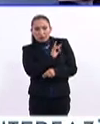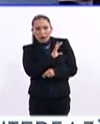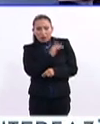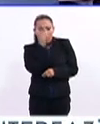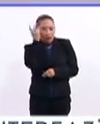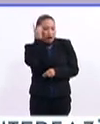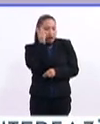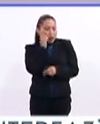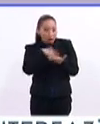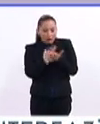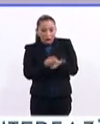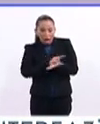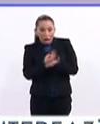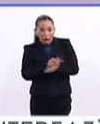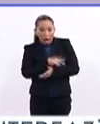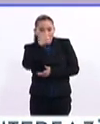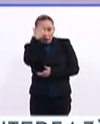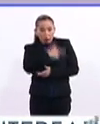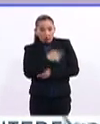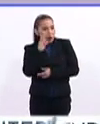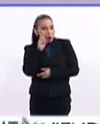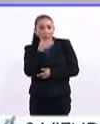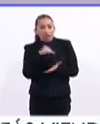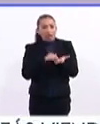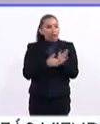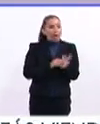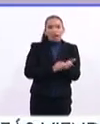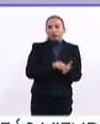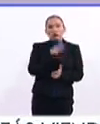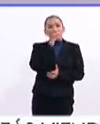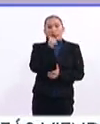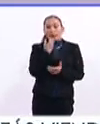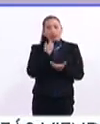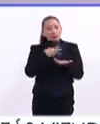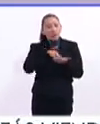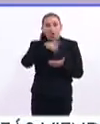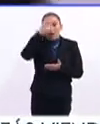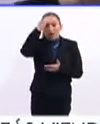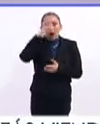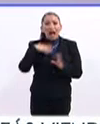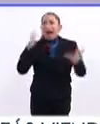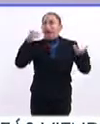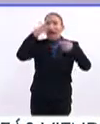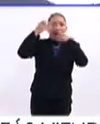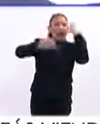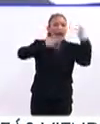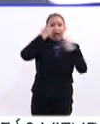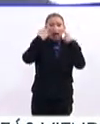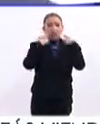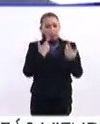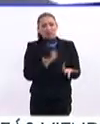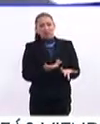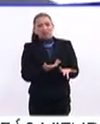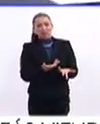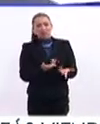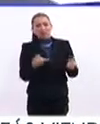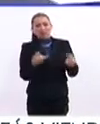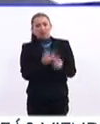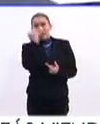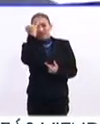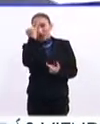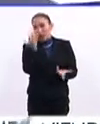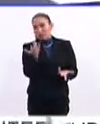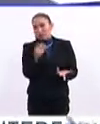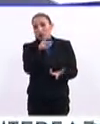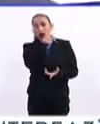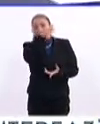nocturnos, los terrores nocturnos no se pueden fingir. O sea, tú no te puedes levantar a medianoche así de, ah, y llorando, o sea, porque lo inventaste.